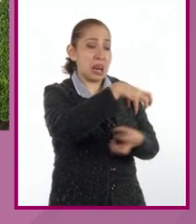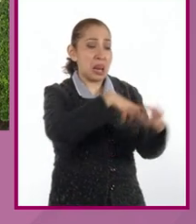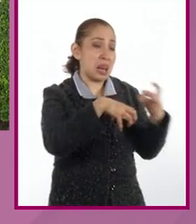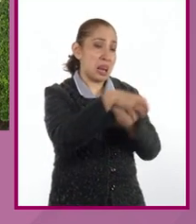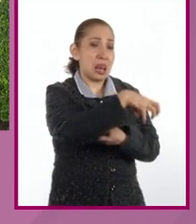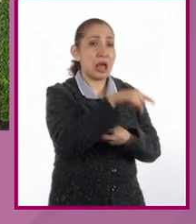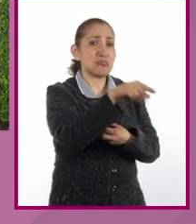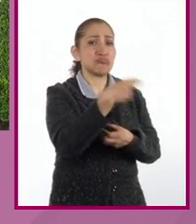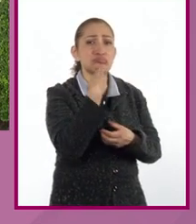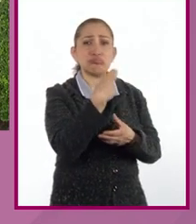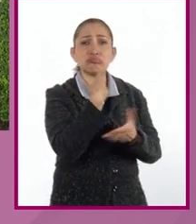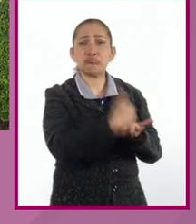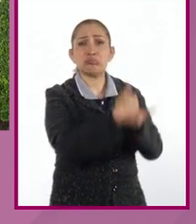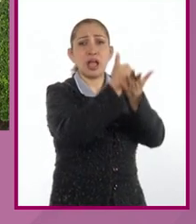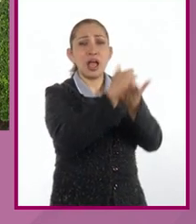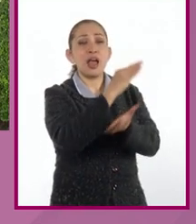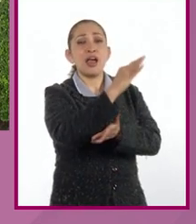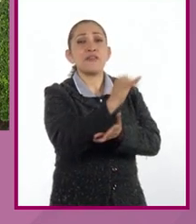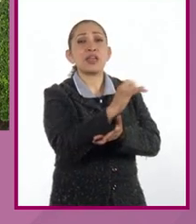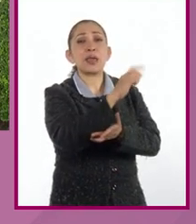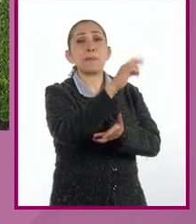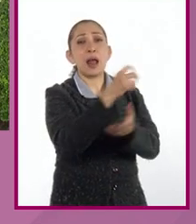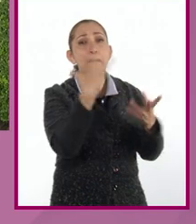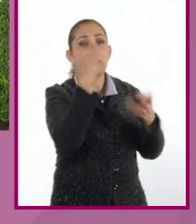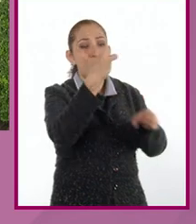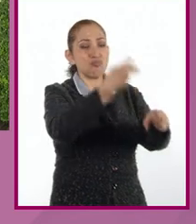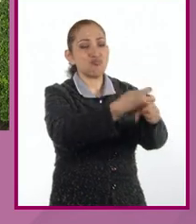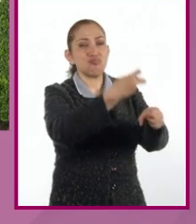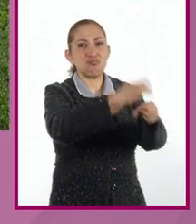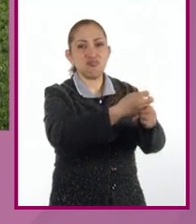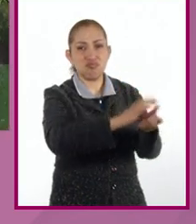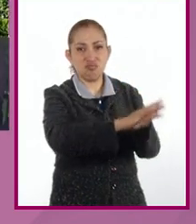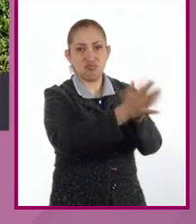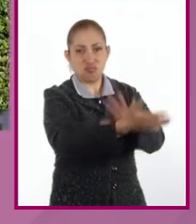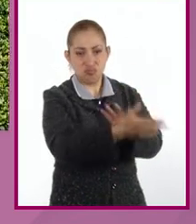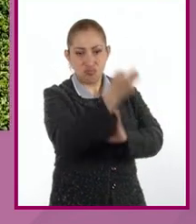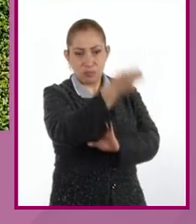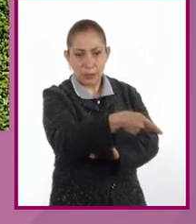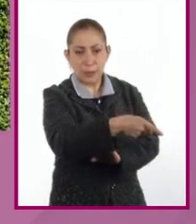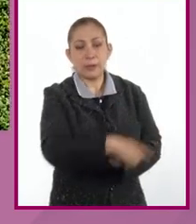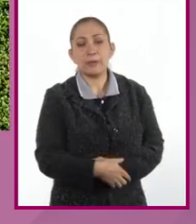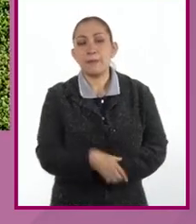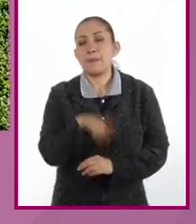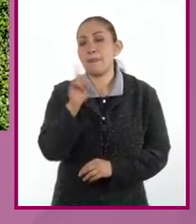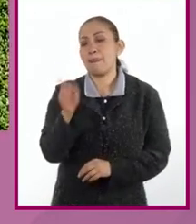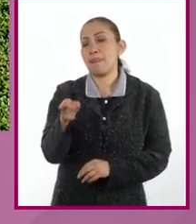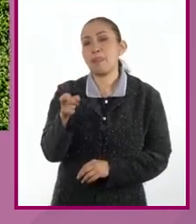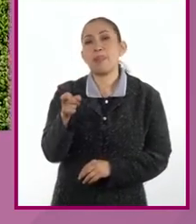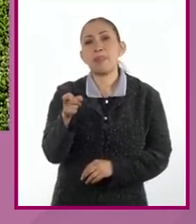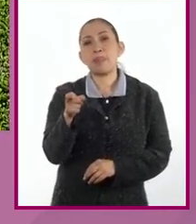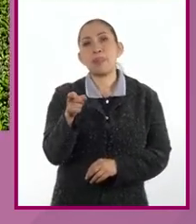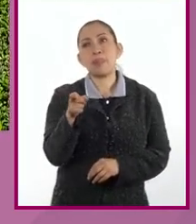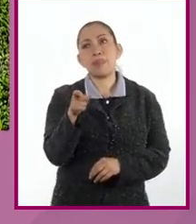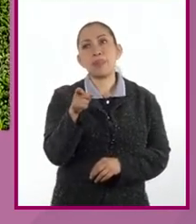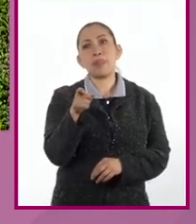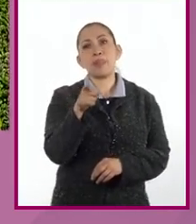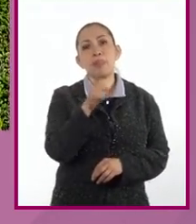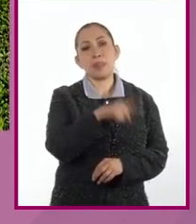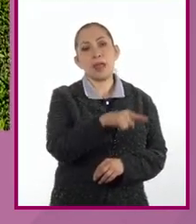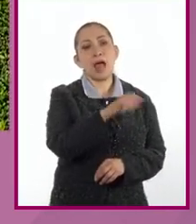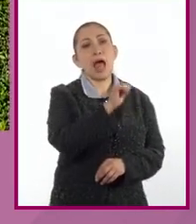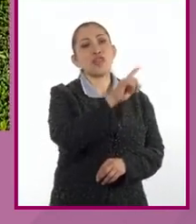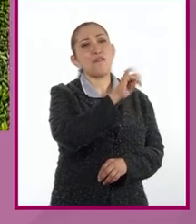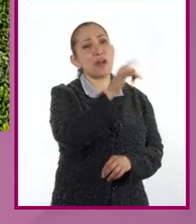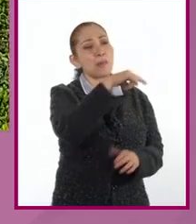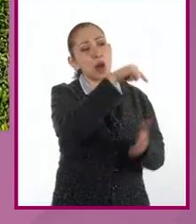funciona como fibras para poder solidificar el elemento como tal. Yo diría que el adobe fue ocupado para